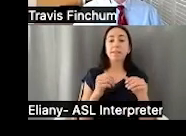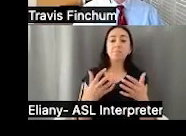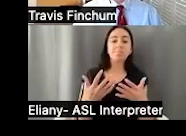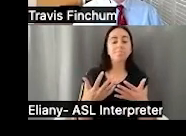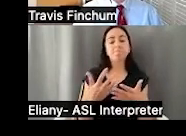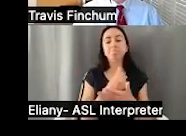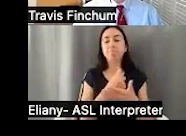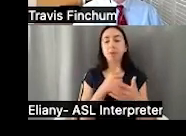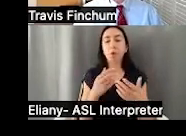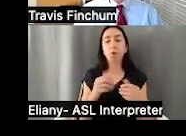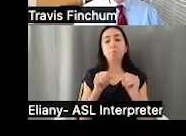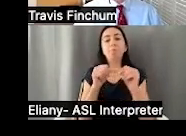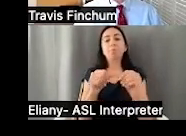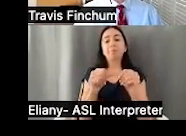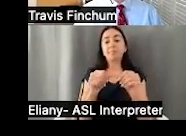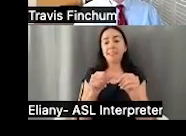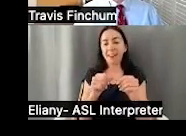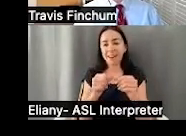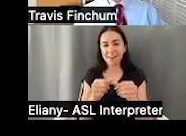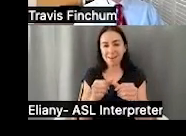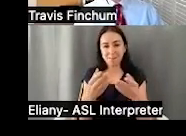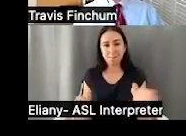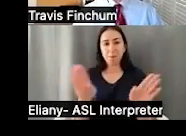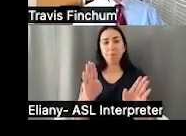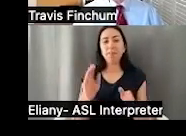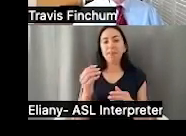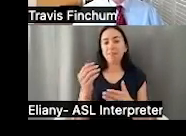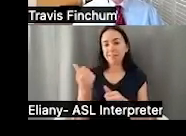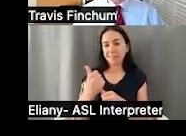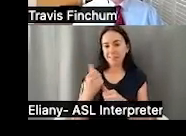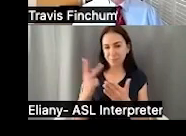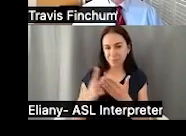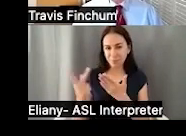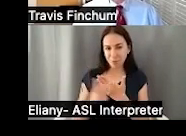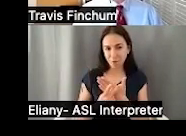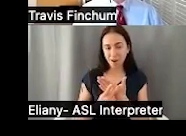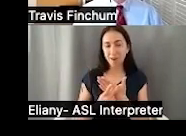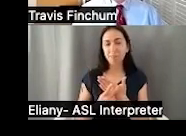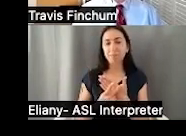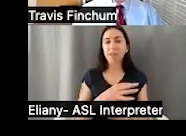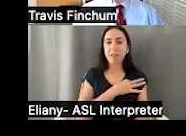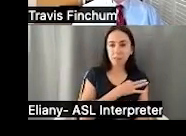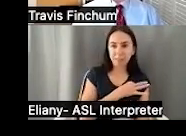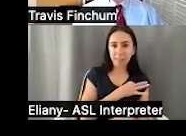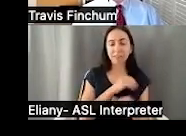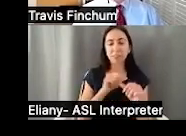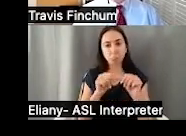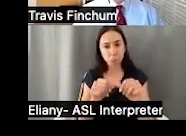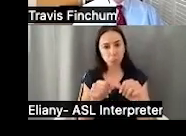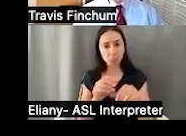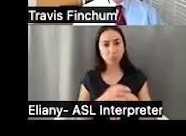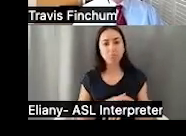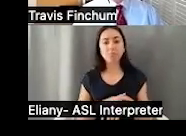o tal vez obtener elegibilidad para programas de asistencia pública. Ahí es en donde tenemos que hablar acerca de los distintos programas.